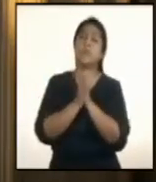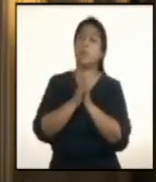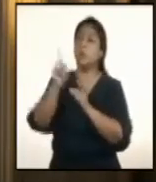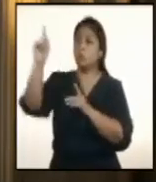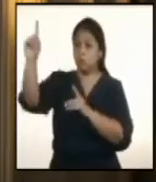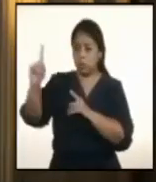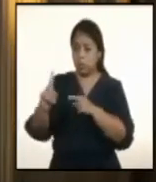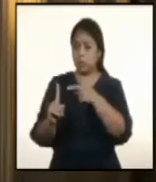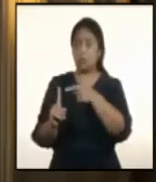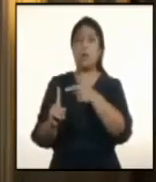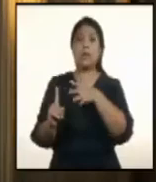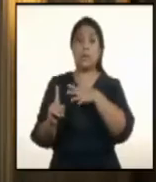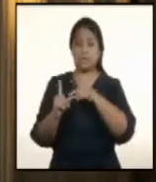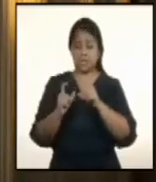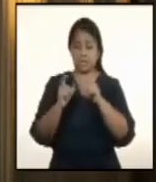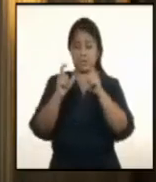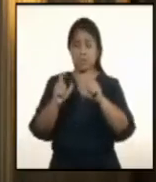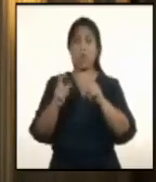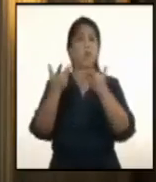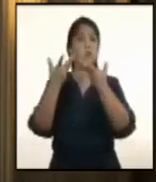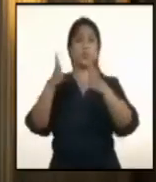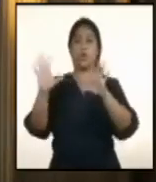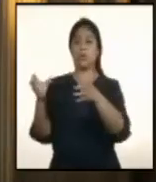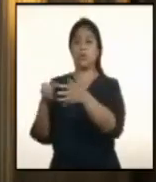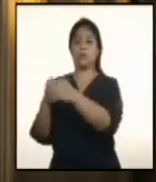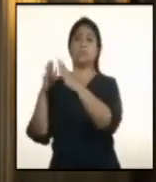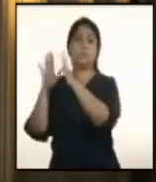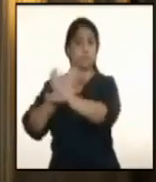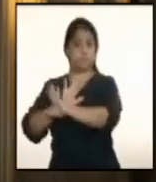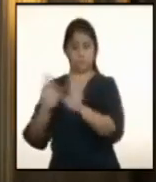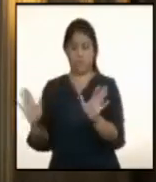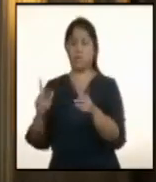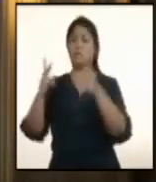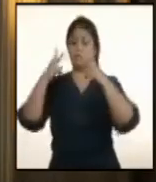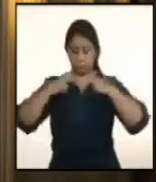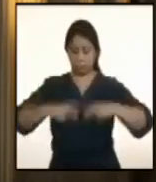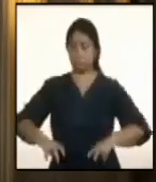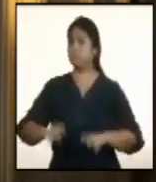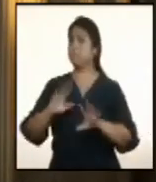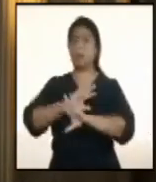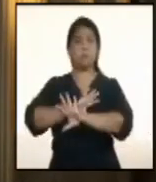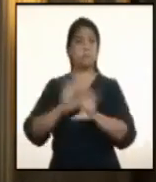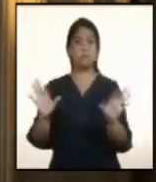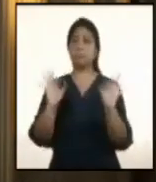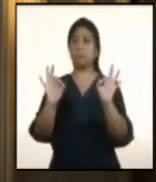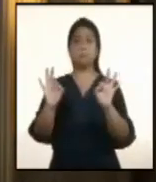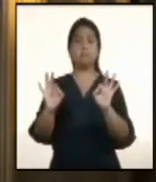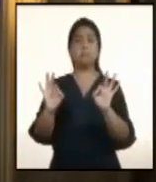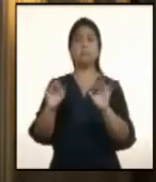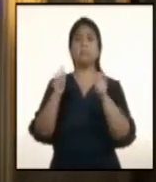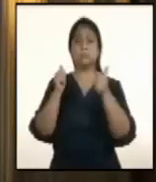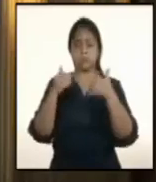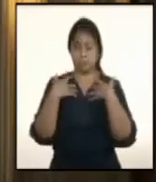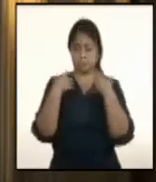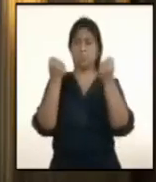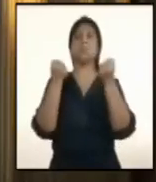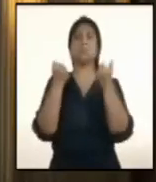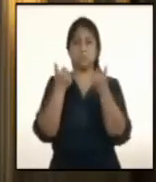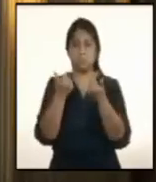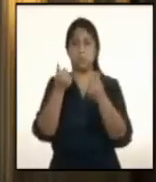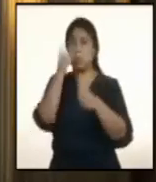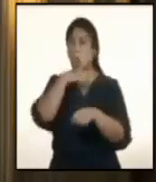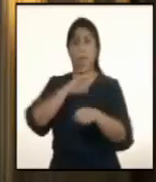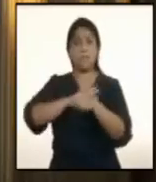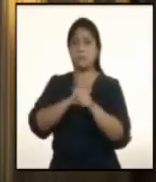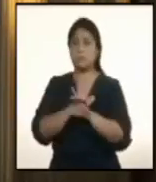una prueba de que efectivamente estuvo en cuarentena, que ya se le hizo el hisopado, el examen que nos garantice que no tiene coronavirus,